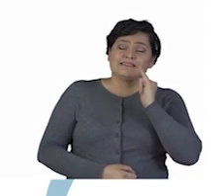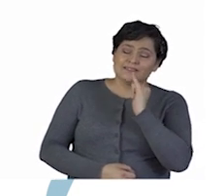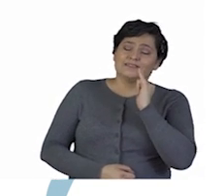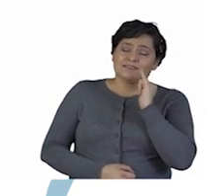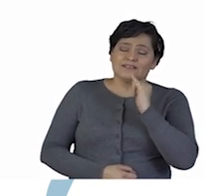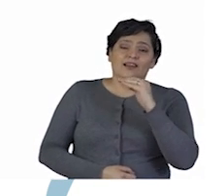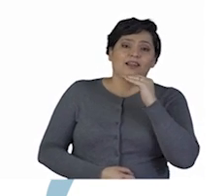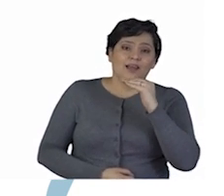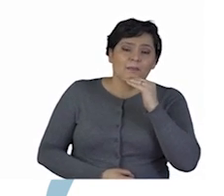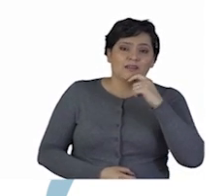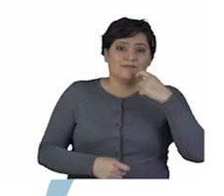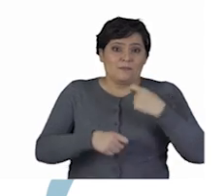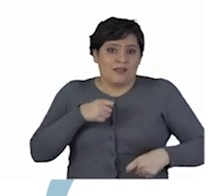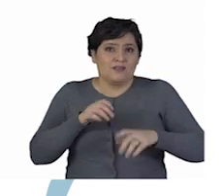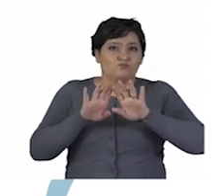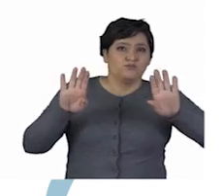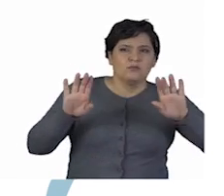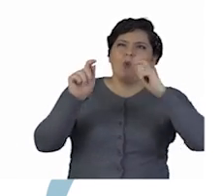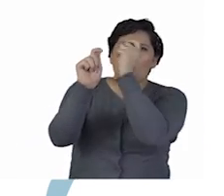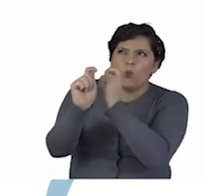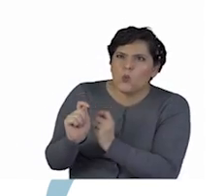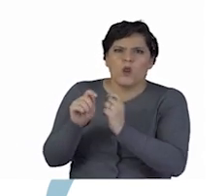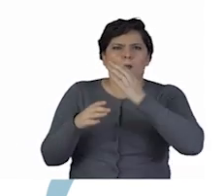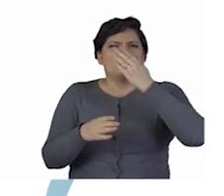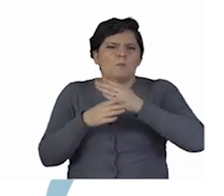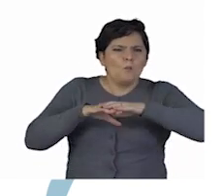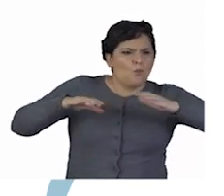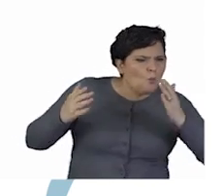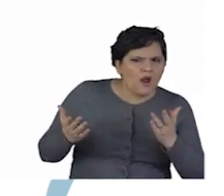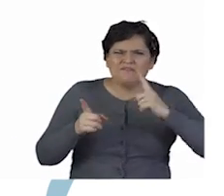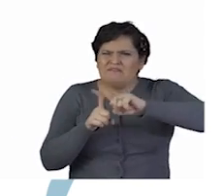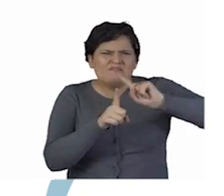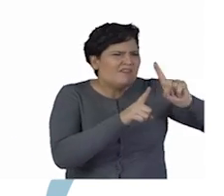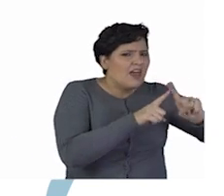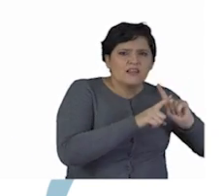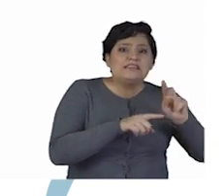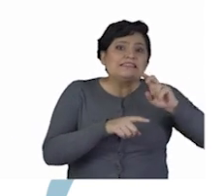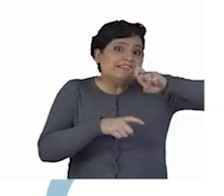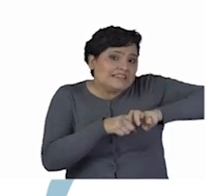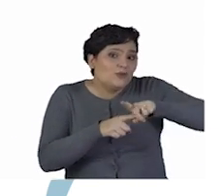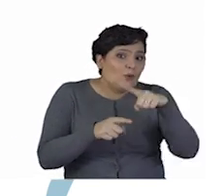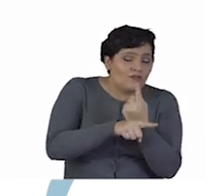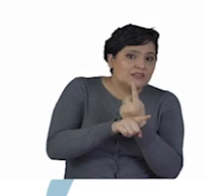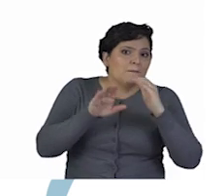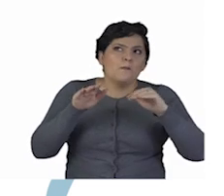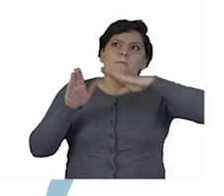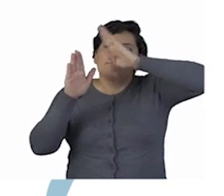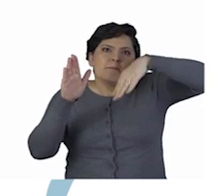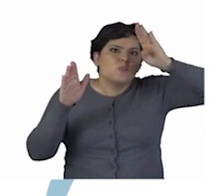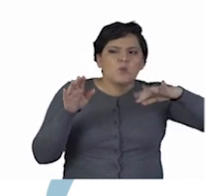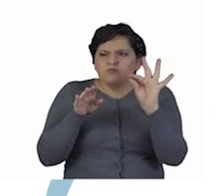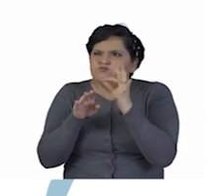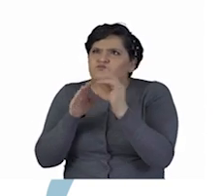Sí, también esas estructuras metálicas, las esculturas, la mueblería, como la silla que estabas hablando antes, las pinturas de los